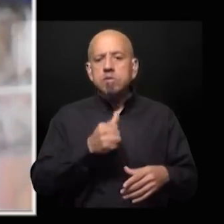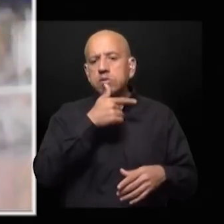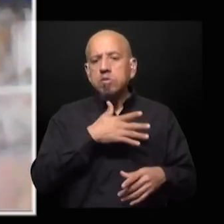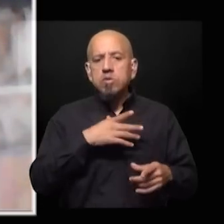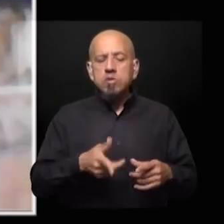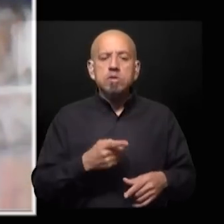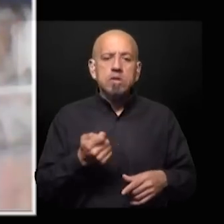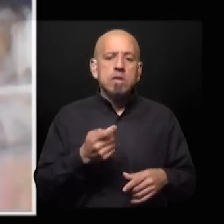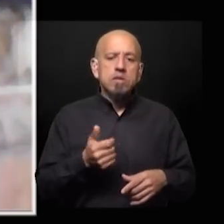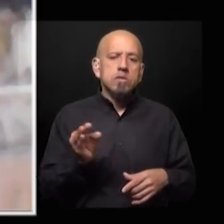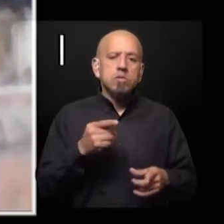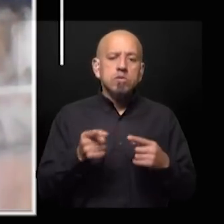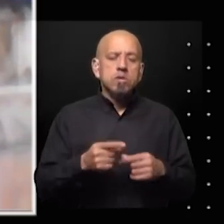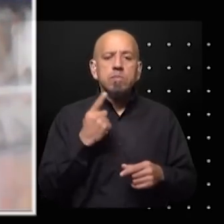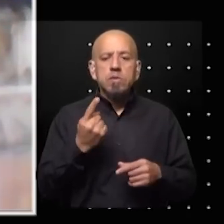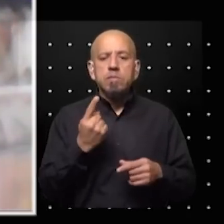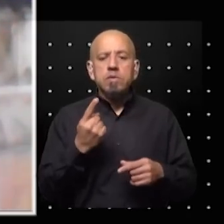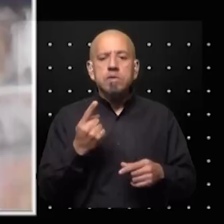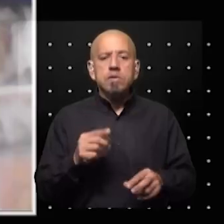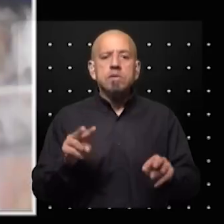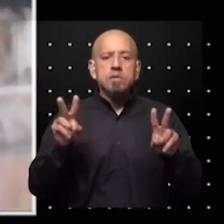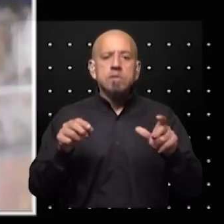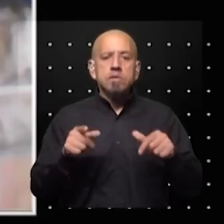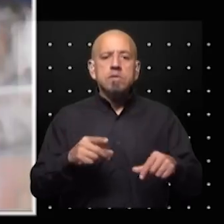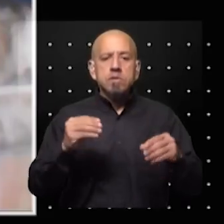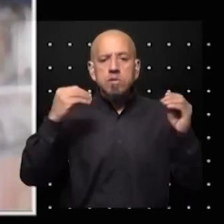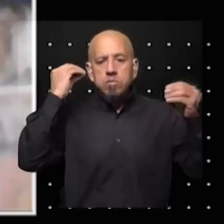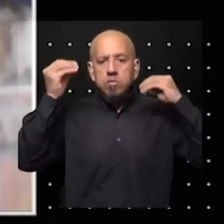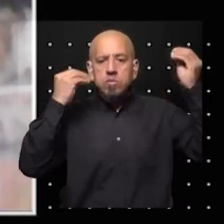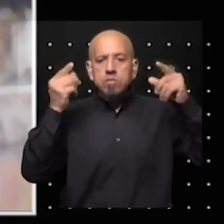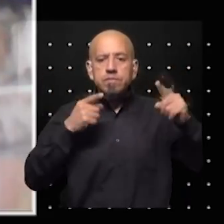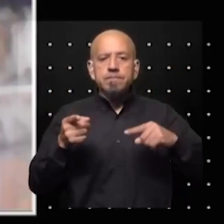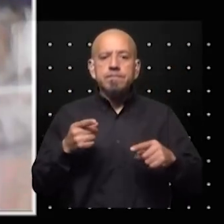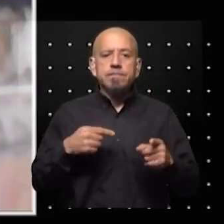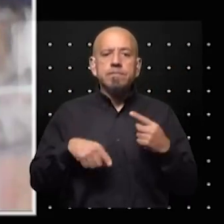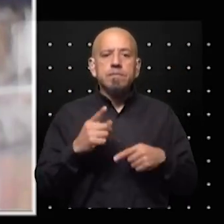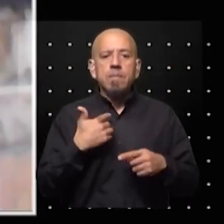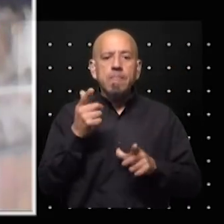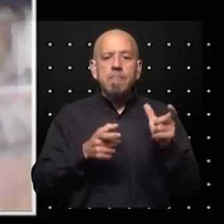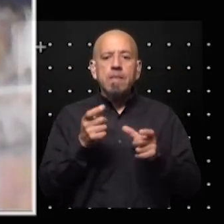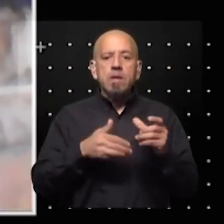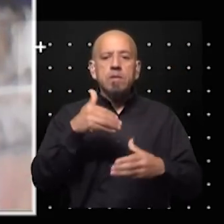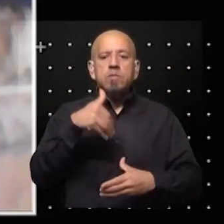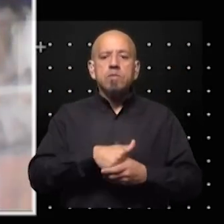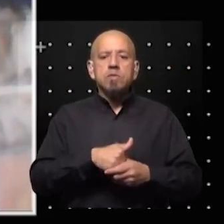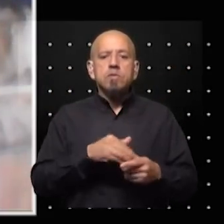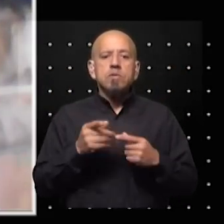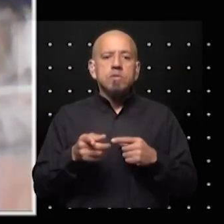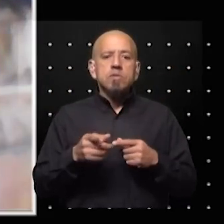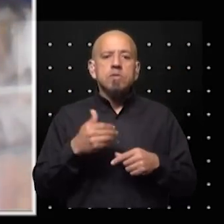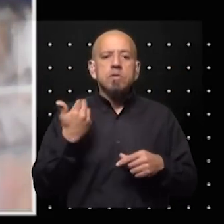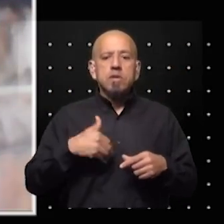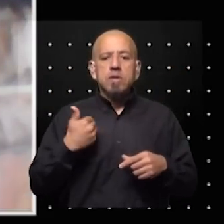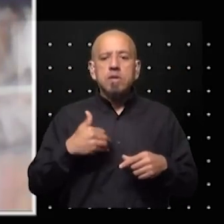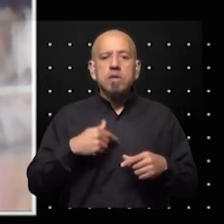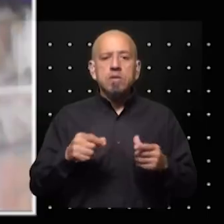en casi todas entonces el primer tema que está preocupando a todos los candidatos es que la gente vaya a votar en la Argentina un